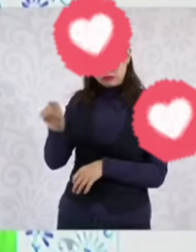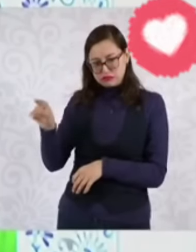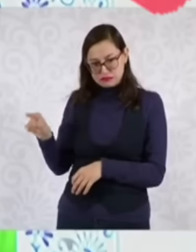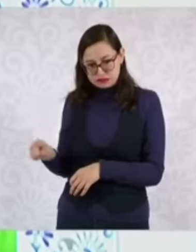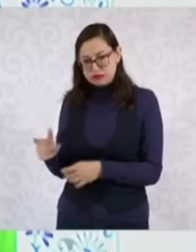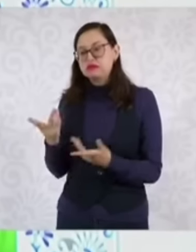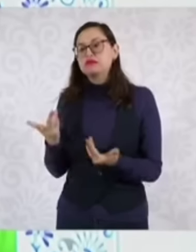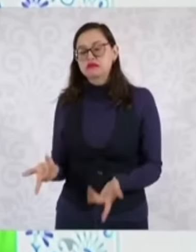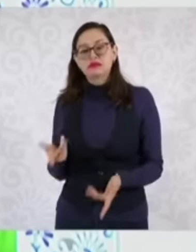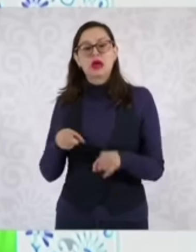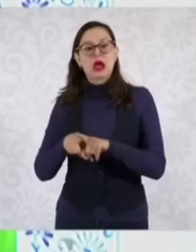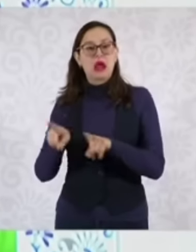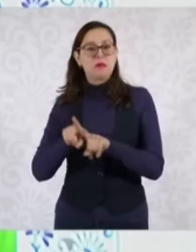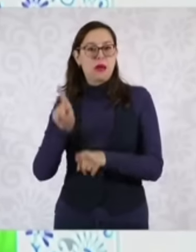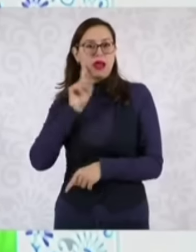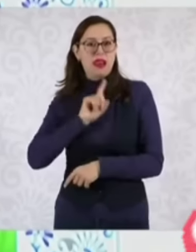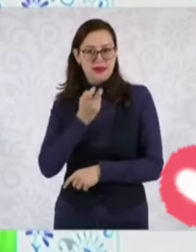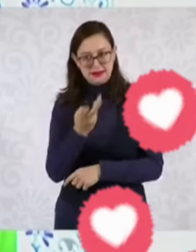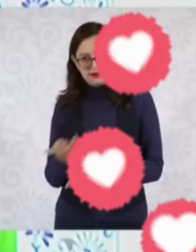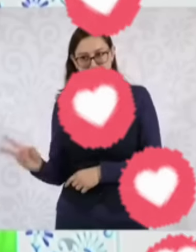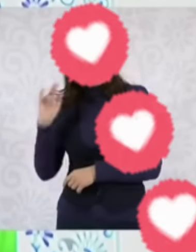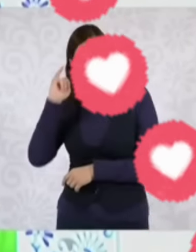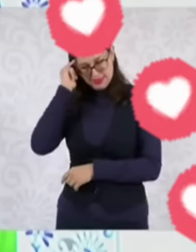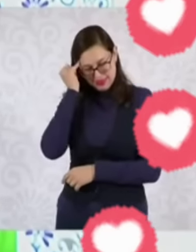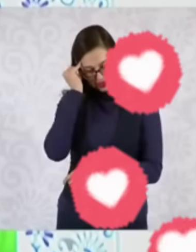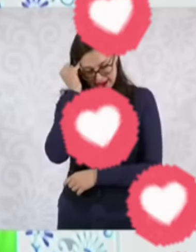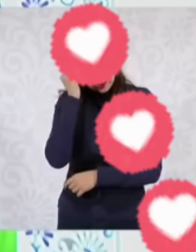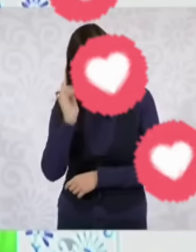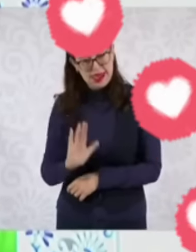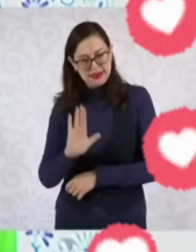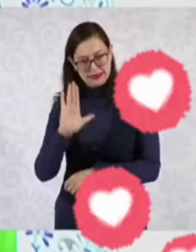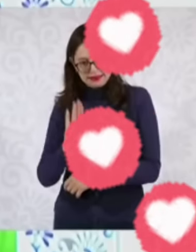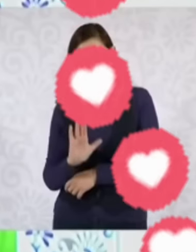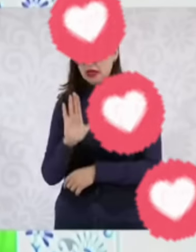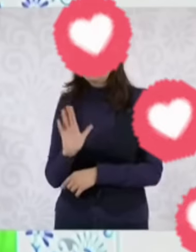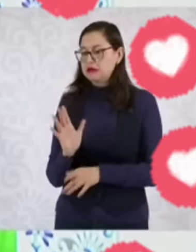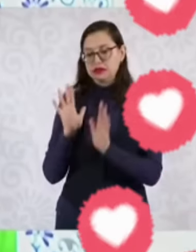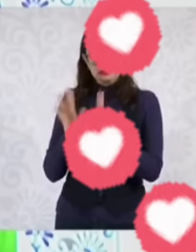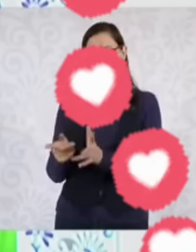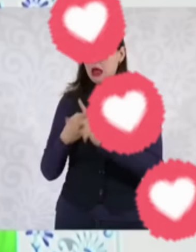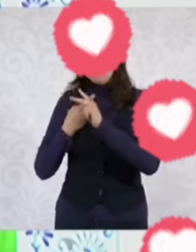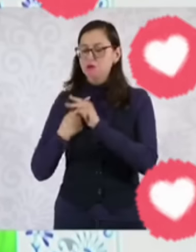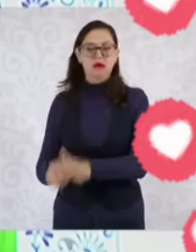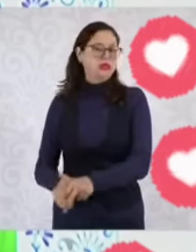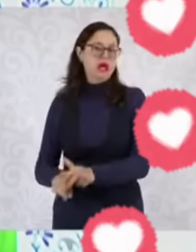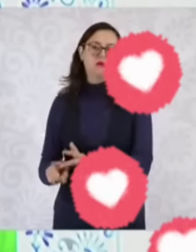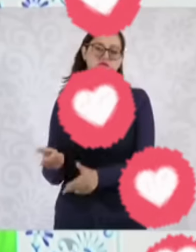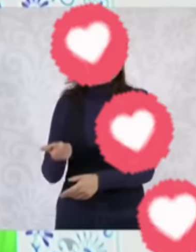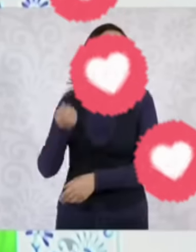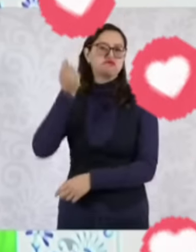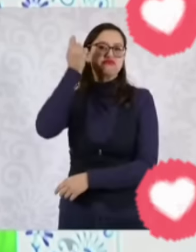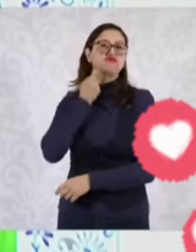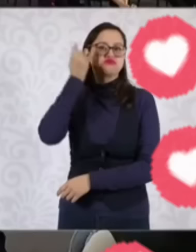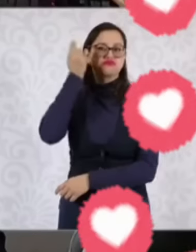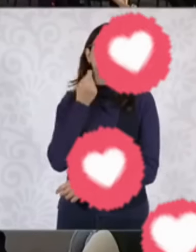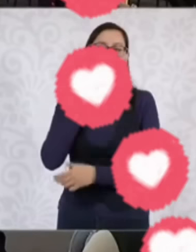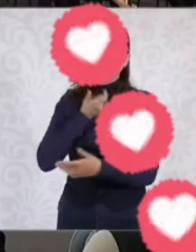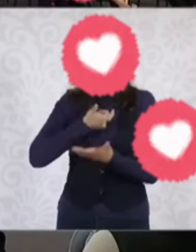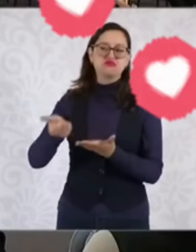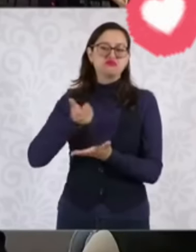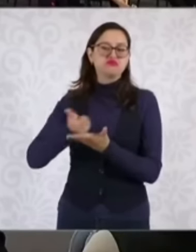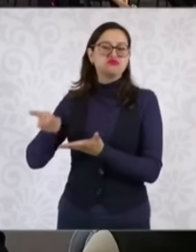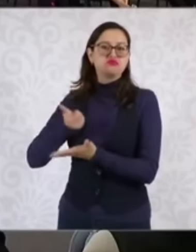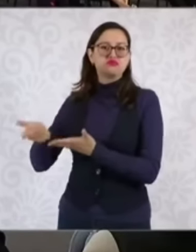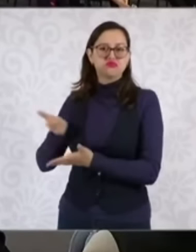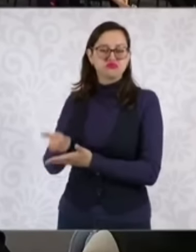indígenas puedan acceder a esta pensión desde el inicio de este programa. Adelante.